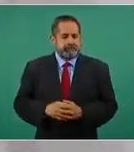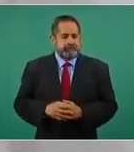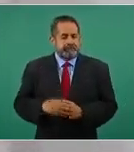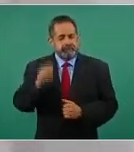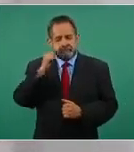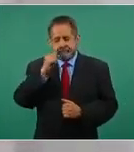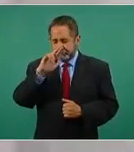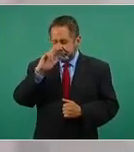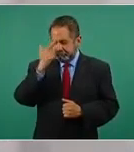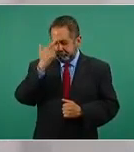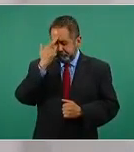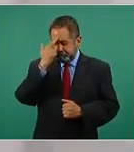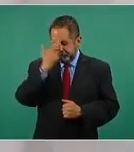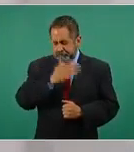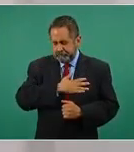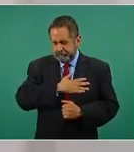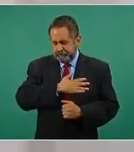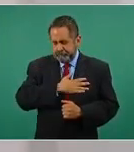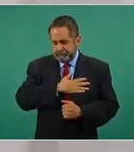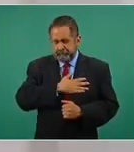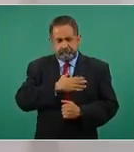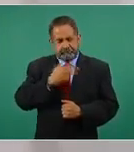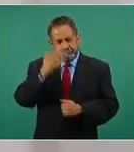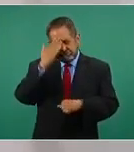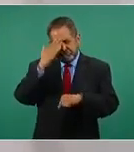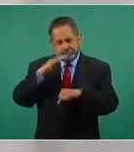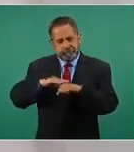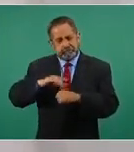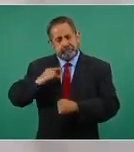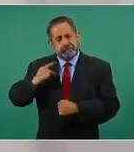recordar eternamente.